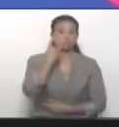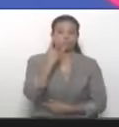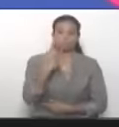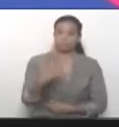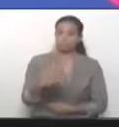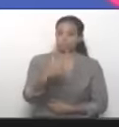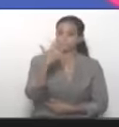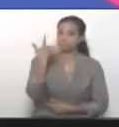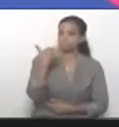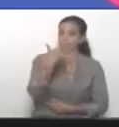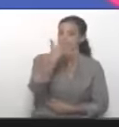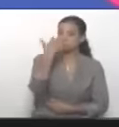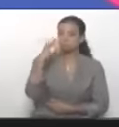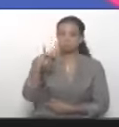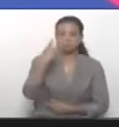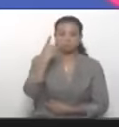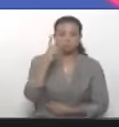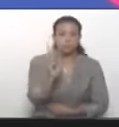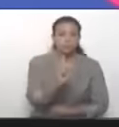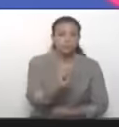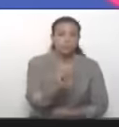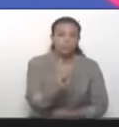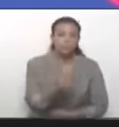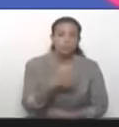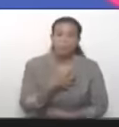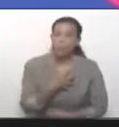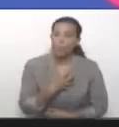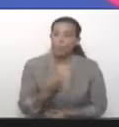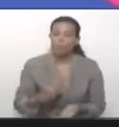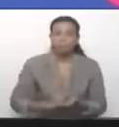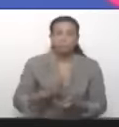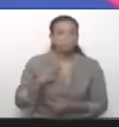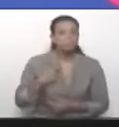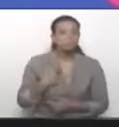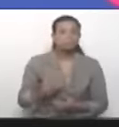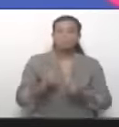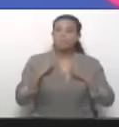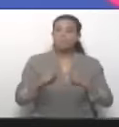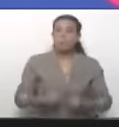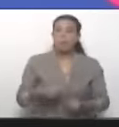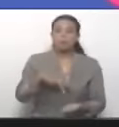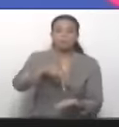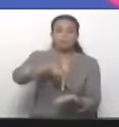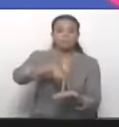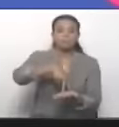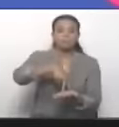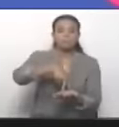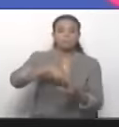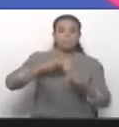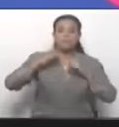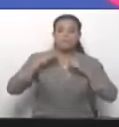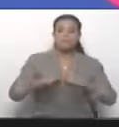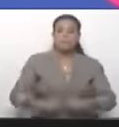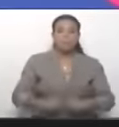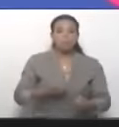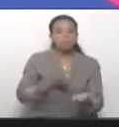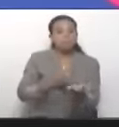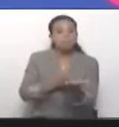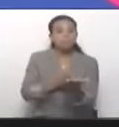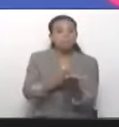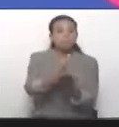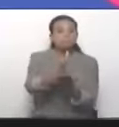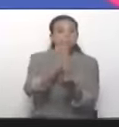-chan-ta-gi-able. Venezuela está parada de pie y firme para seguir su rumbo